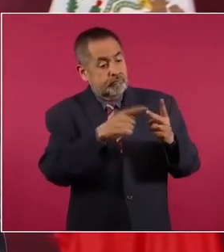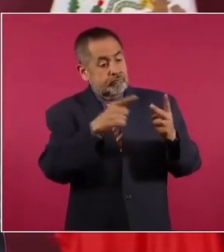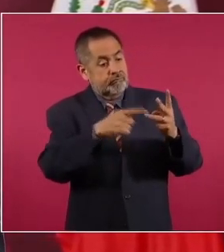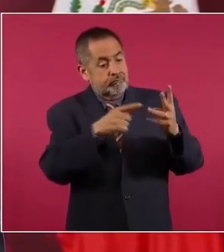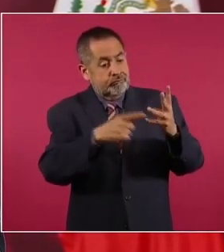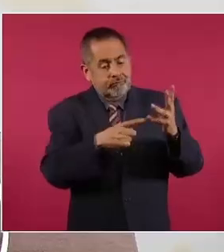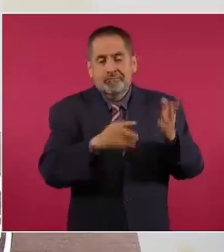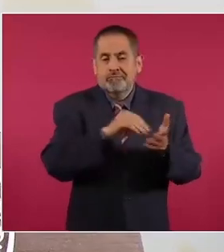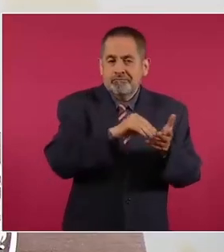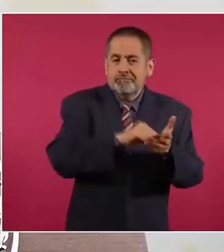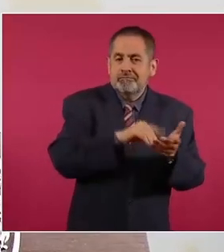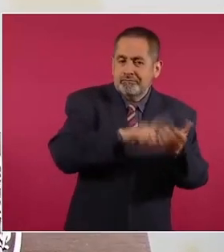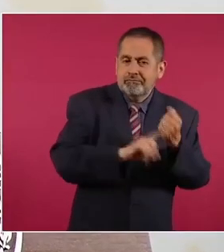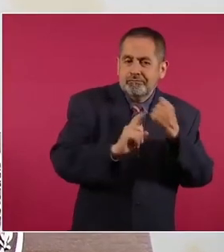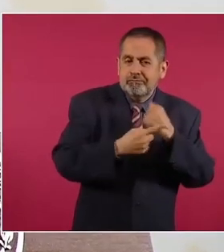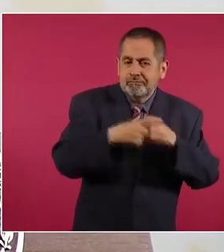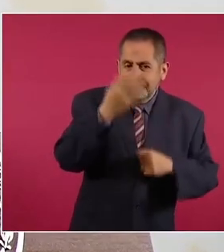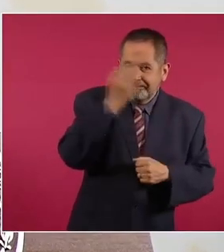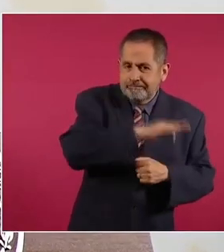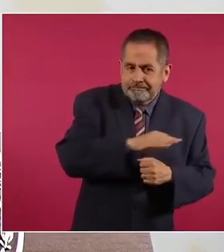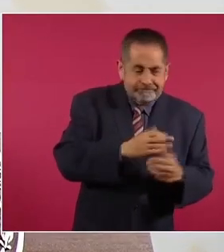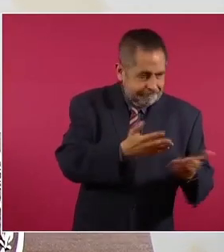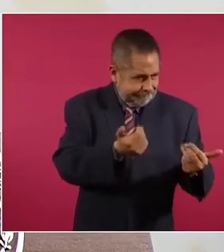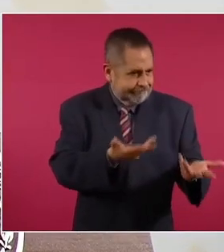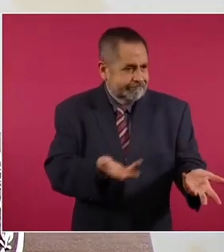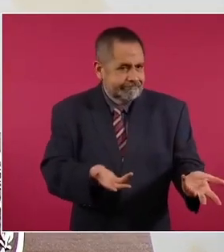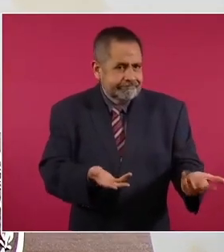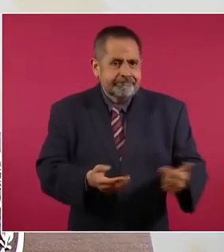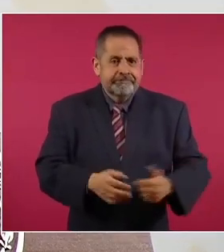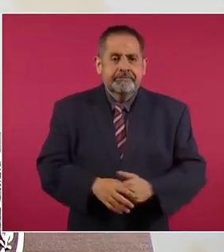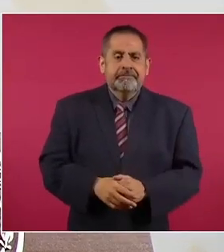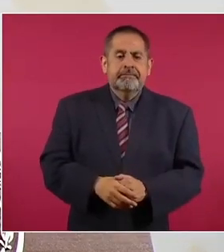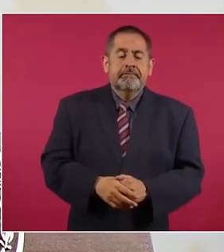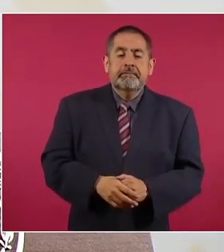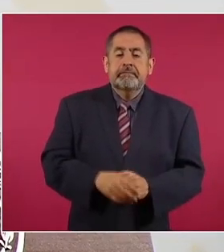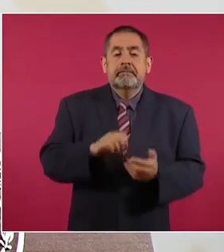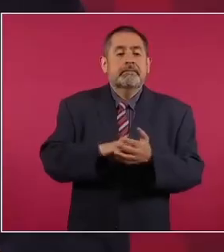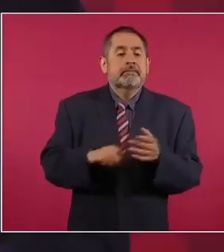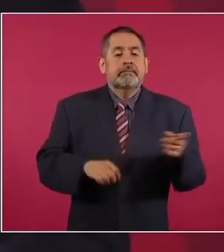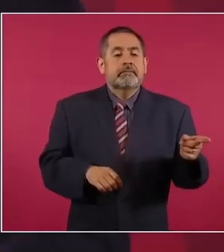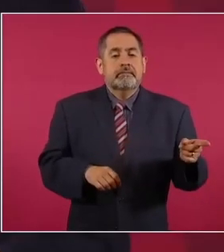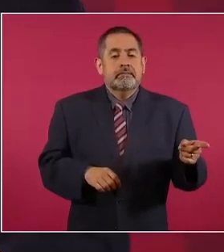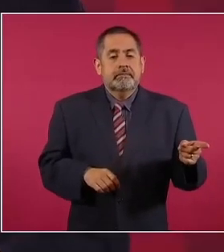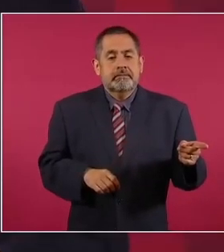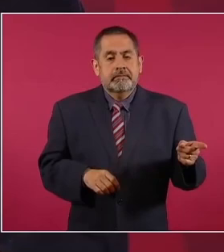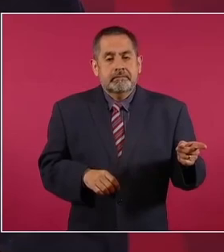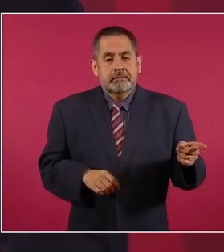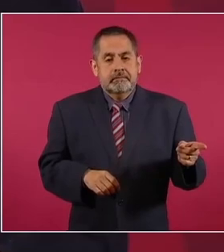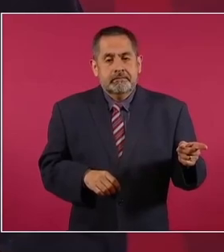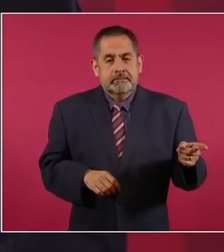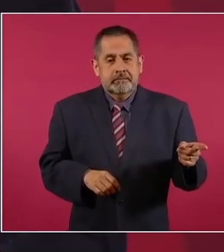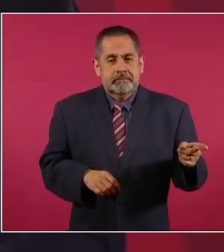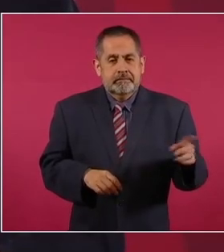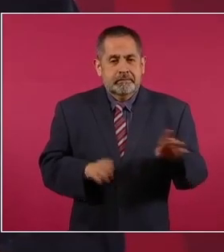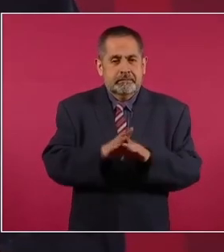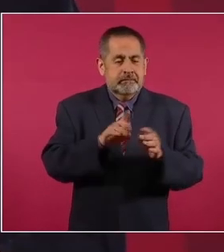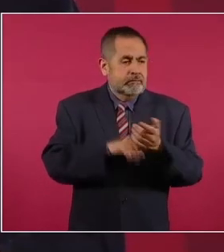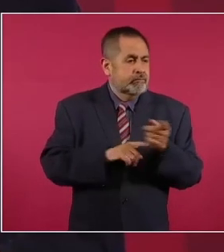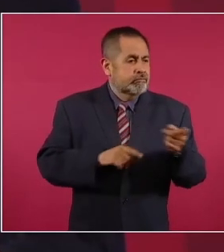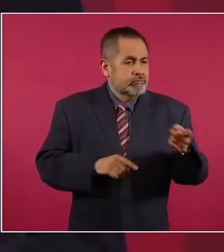cómo se ha